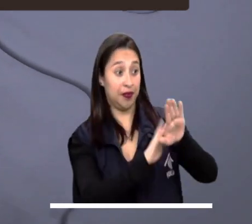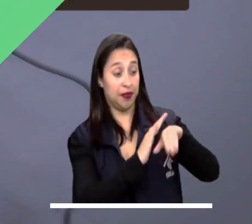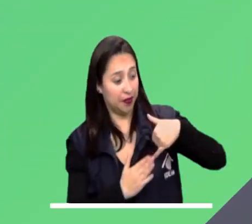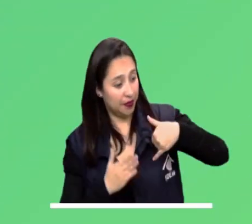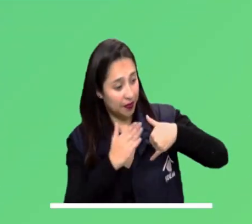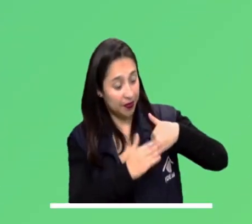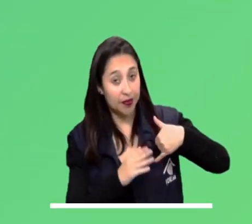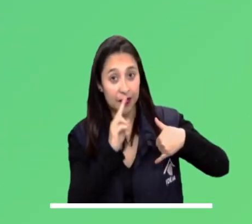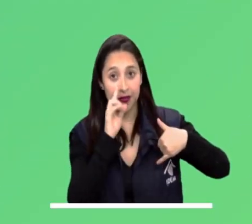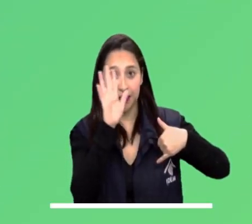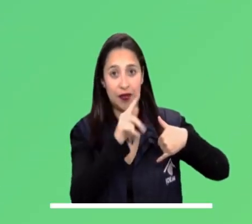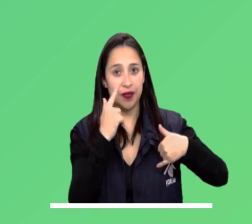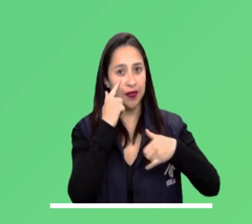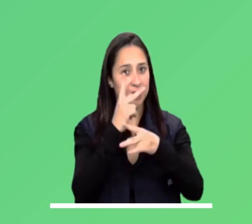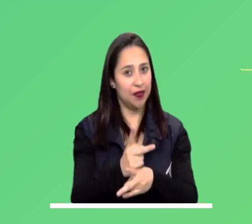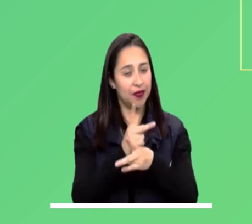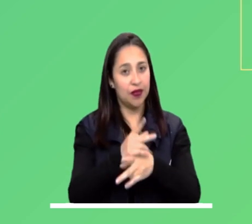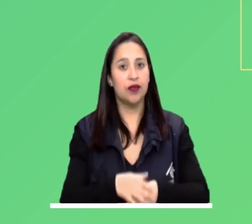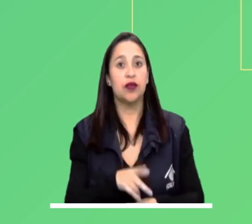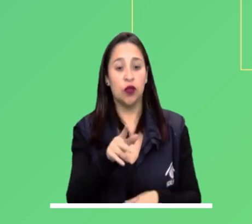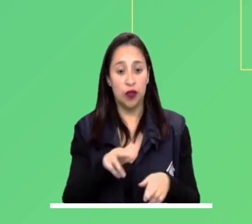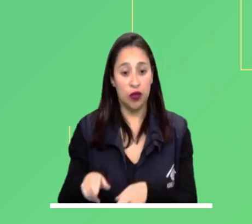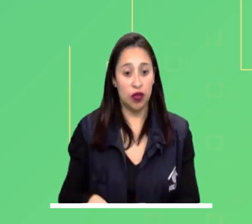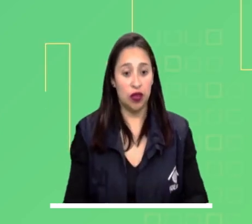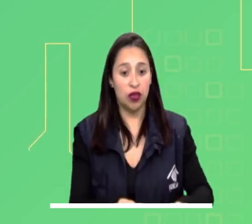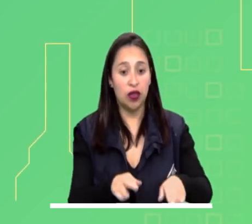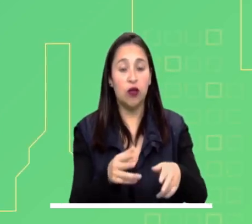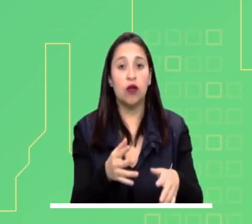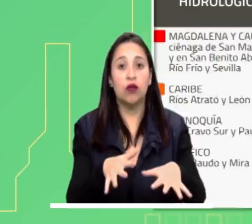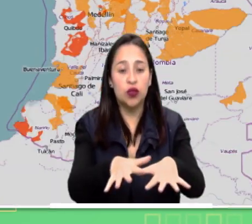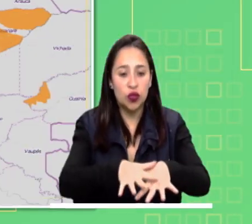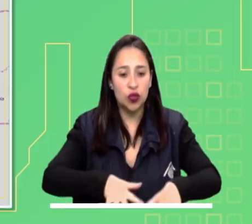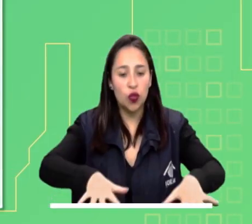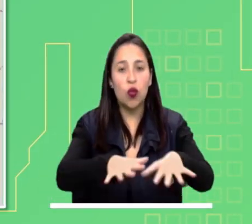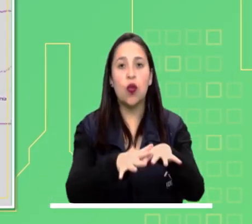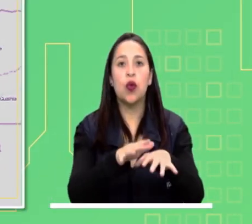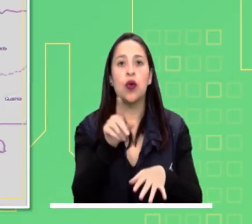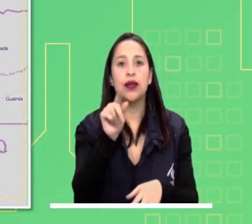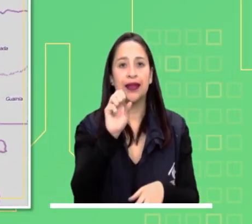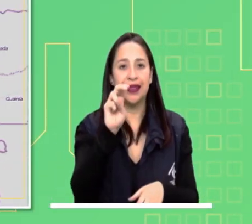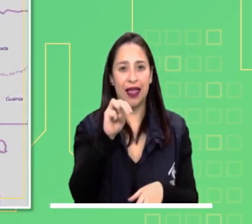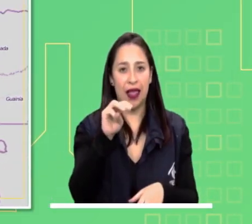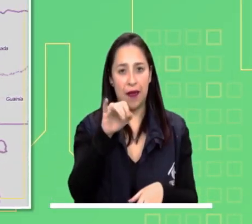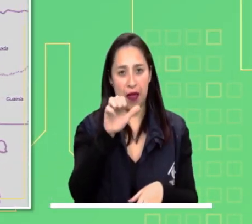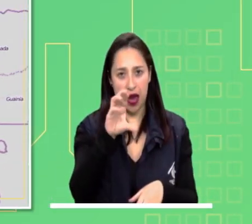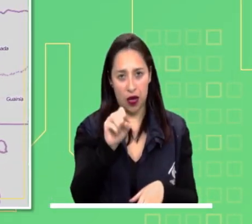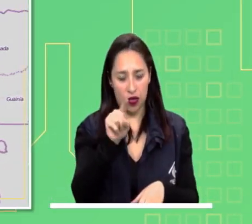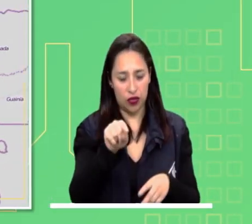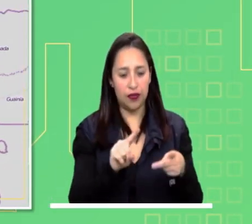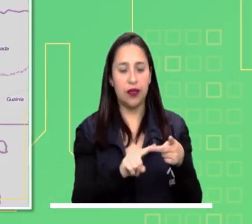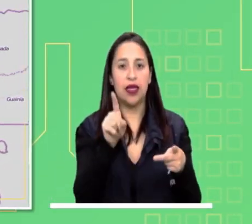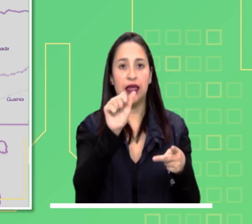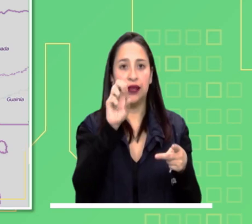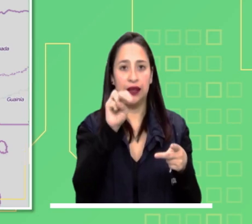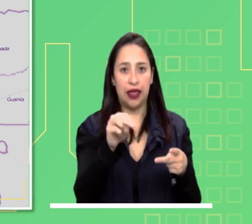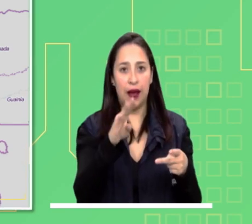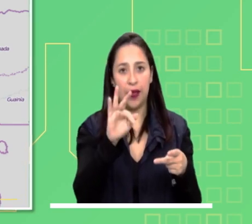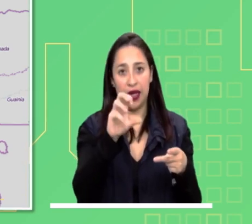Atentos a las principales alertas para la noche de hoy. Se registran inundaciones en la Ciénaga de San Marcos y en San Benito Abad.